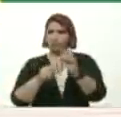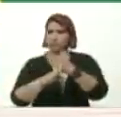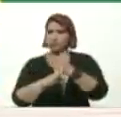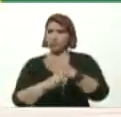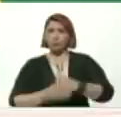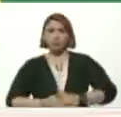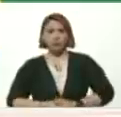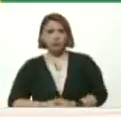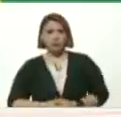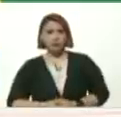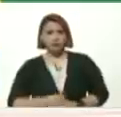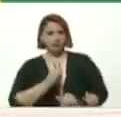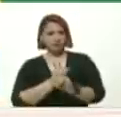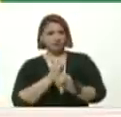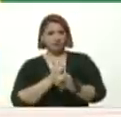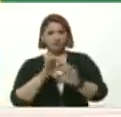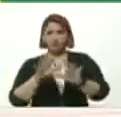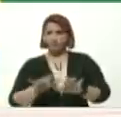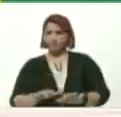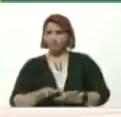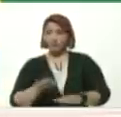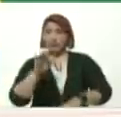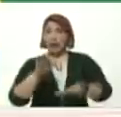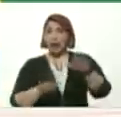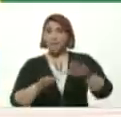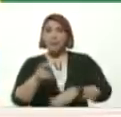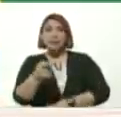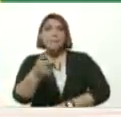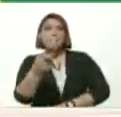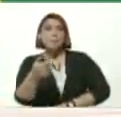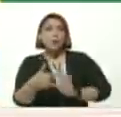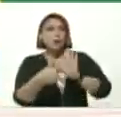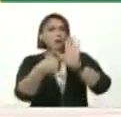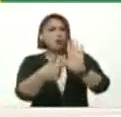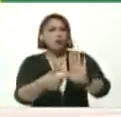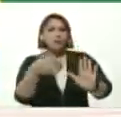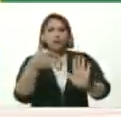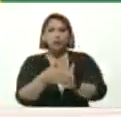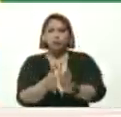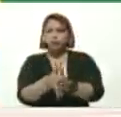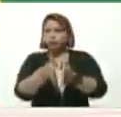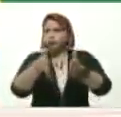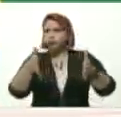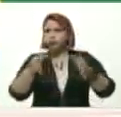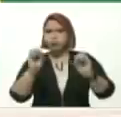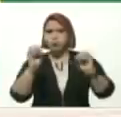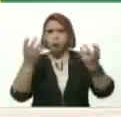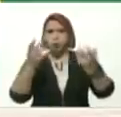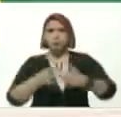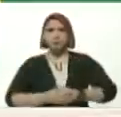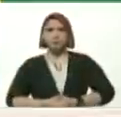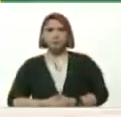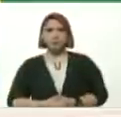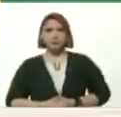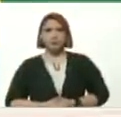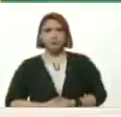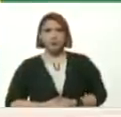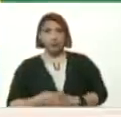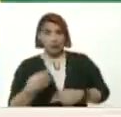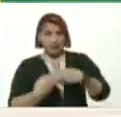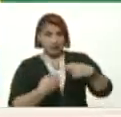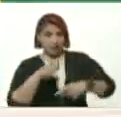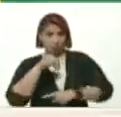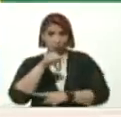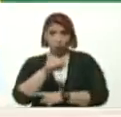En Las Redes Y A veces Poco Mostramos Los Inmensos Logros Que La Revolución